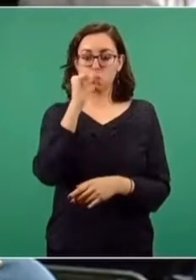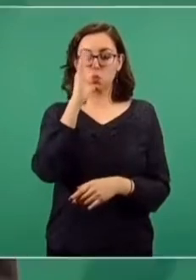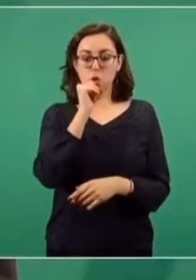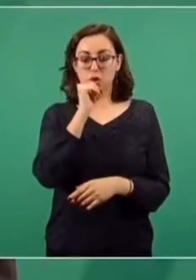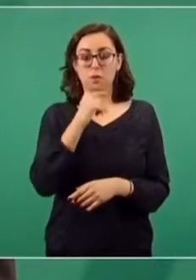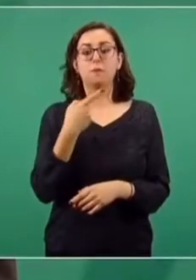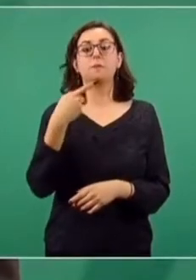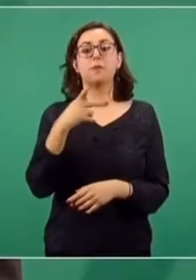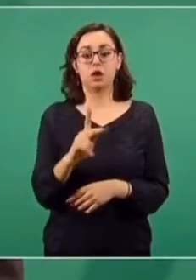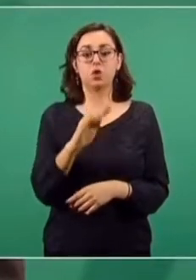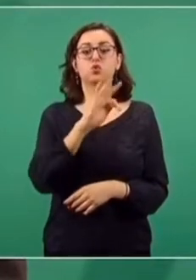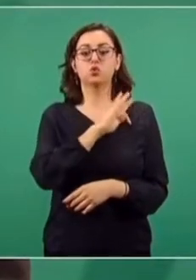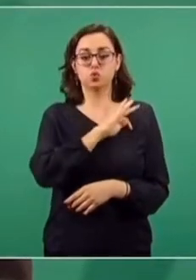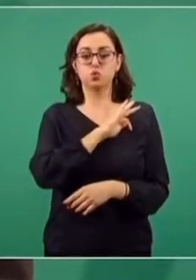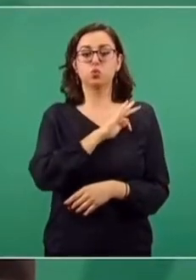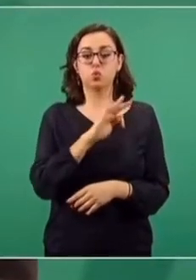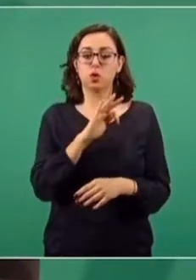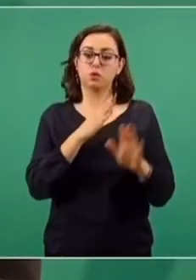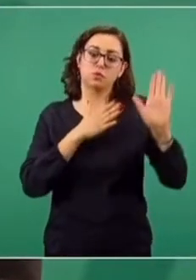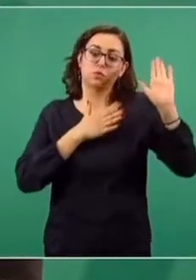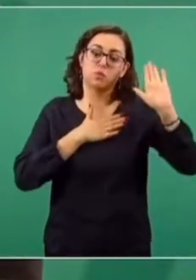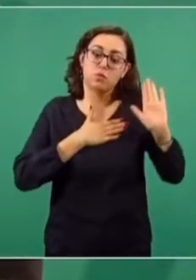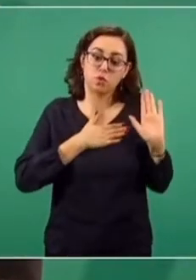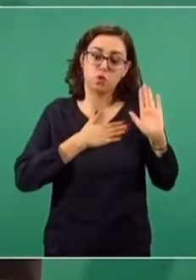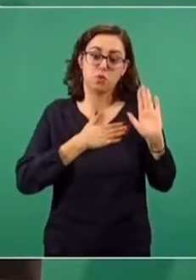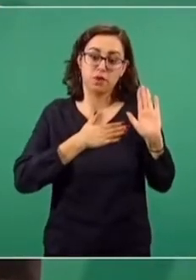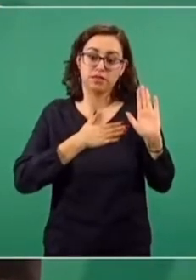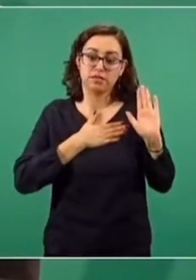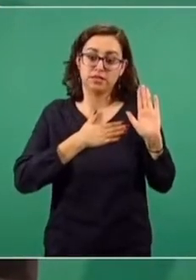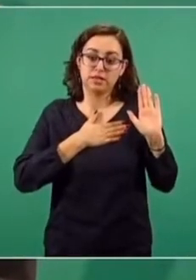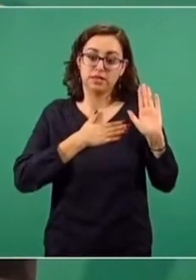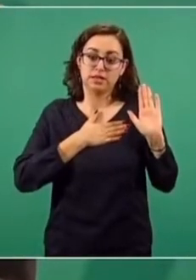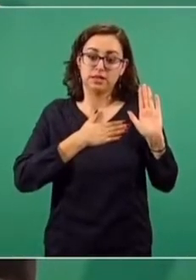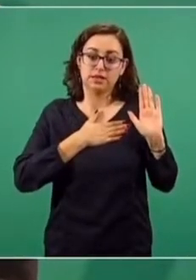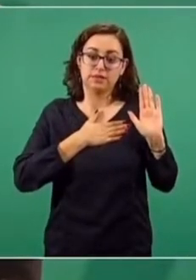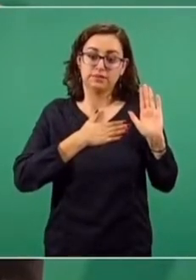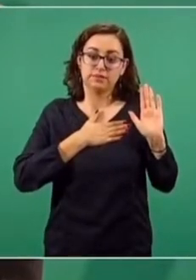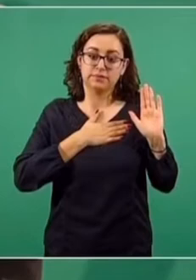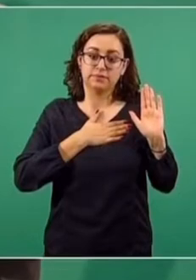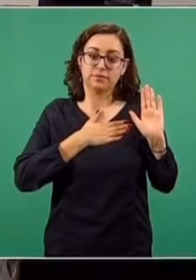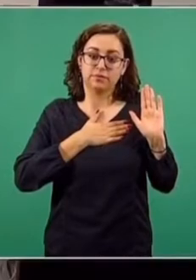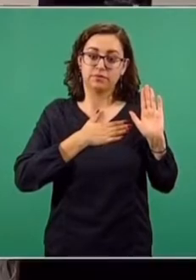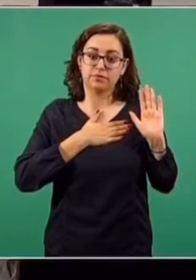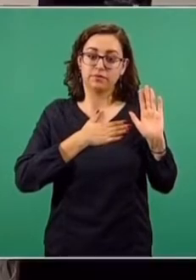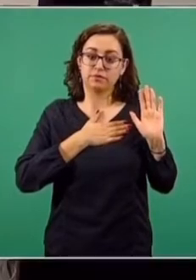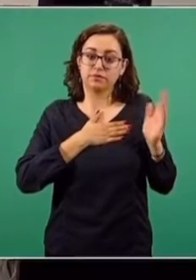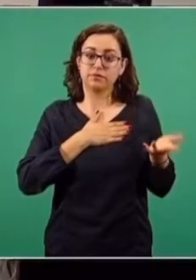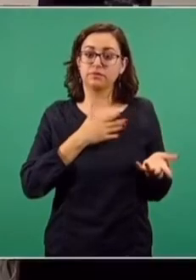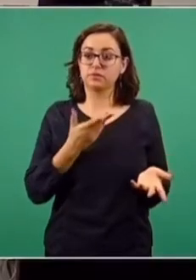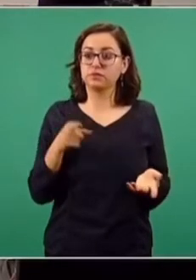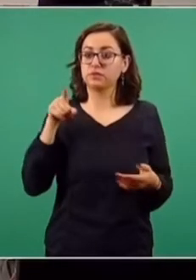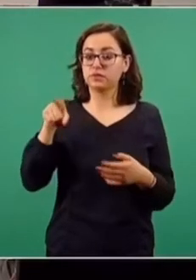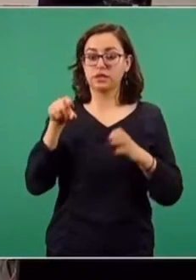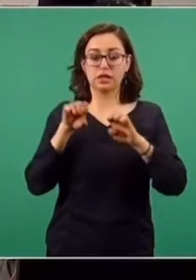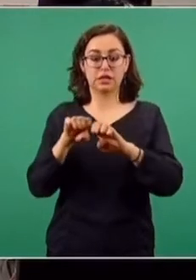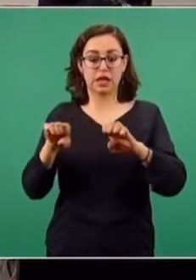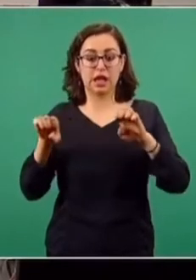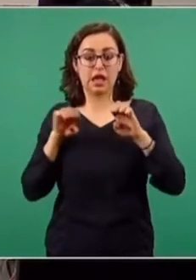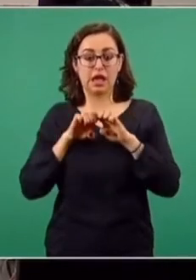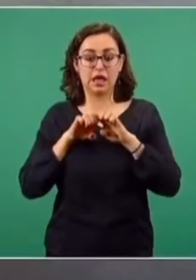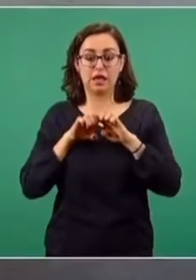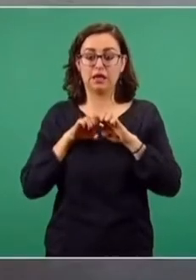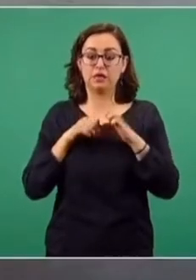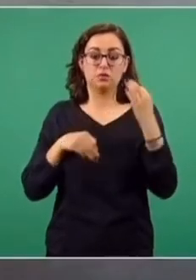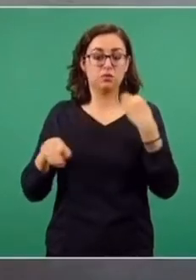puedo hacer, el compromiso que me llevo, es ver con todo el equipo que está manejando